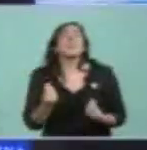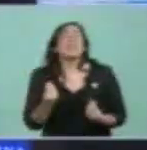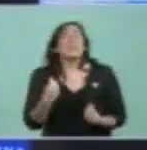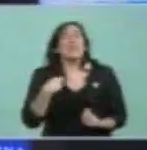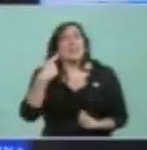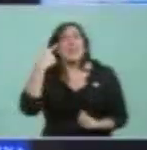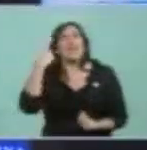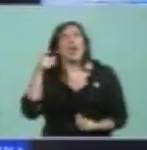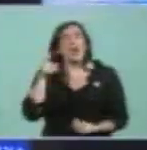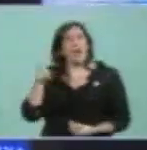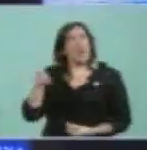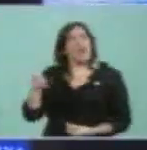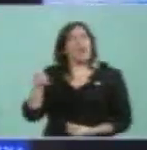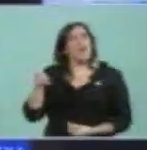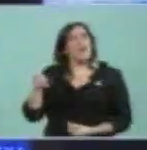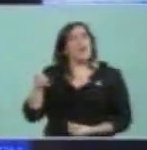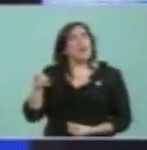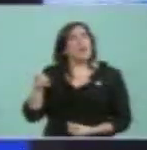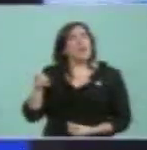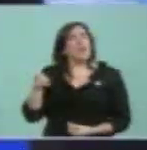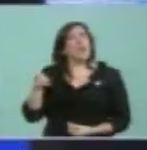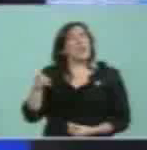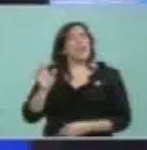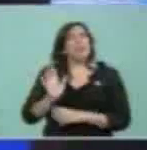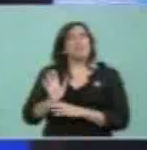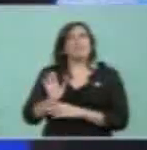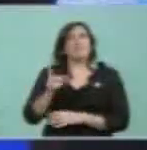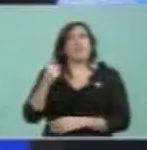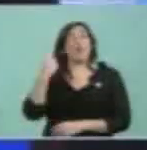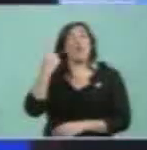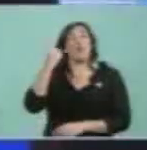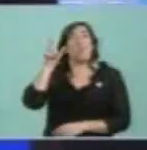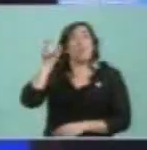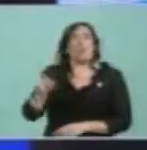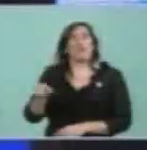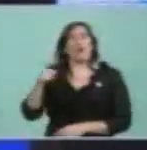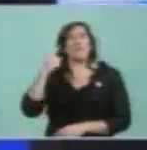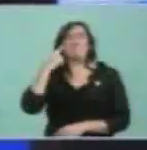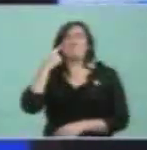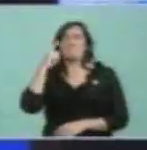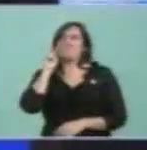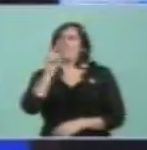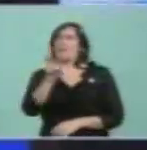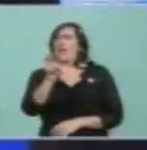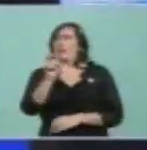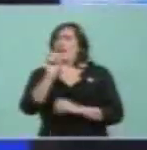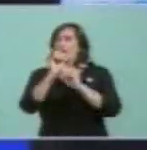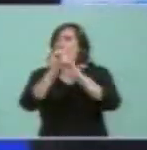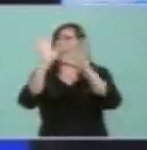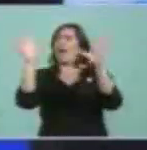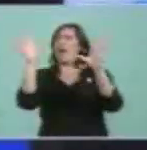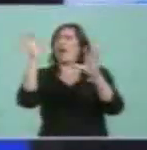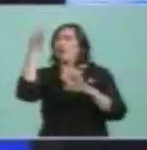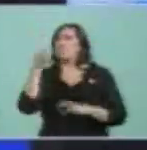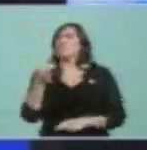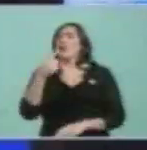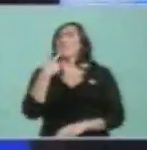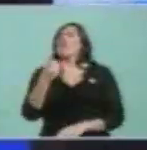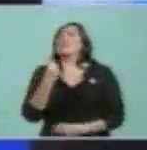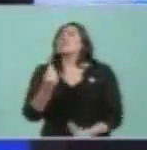yo creo que él fue uno de los que identificó muy claramente qué era la patria